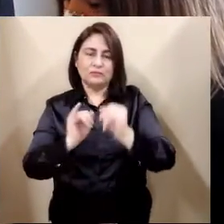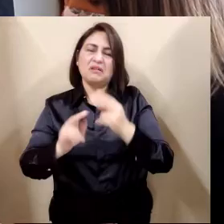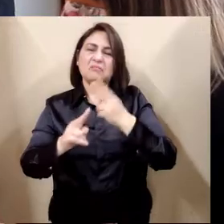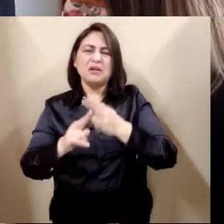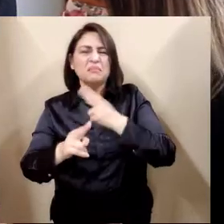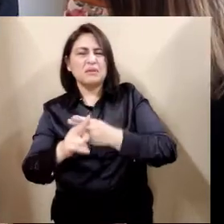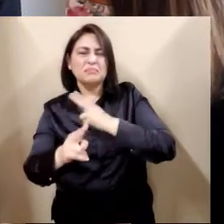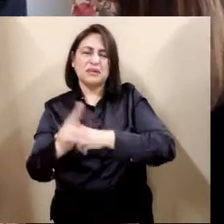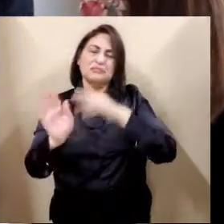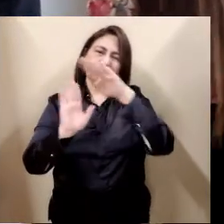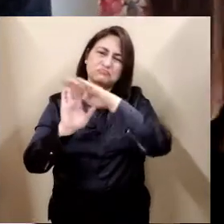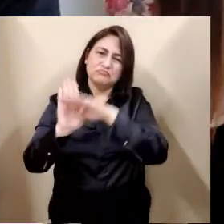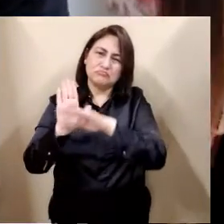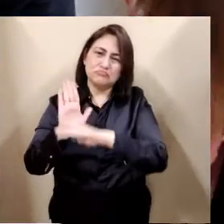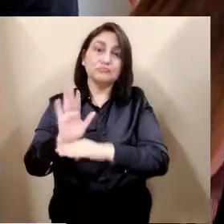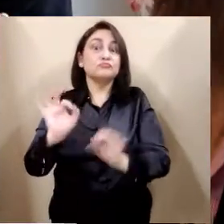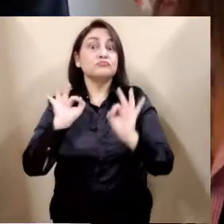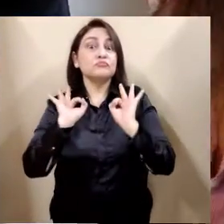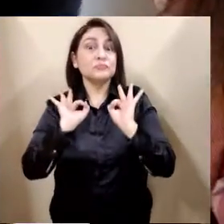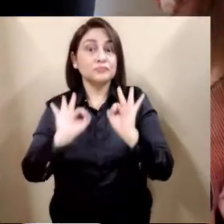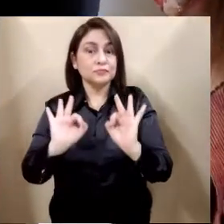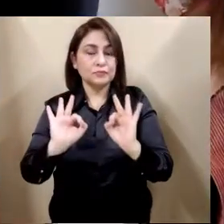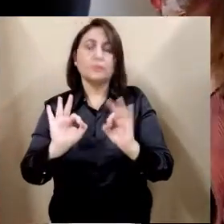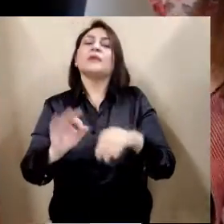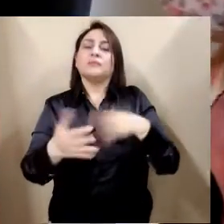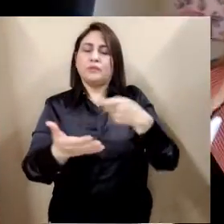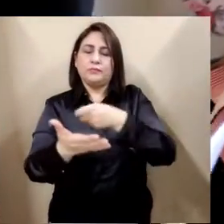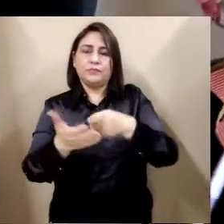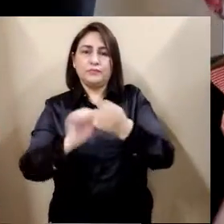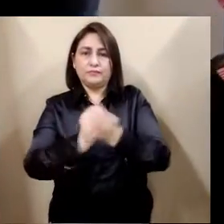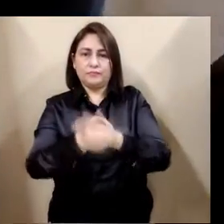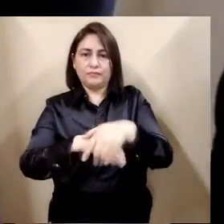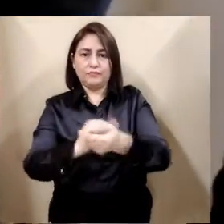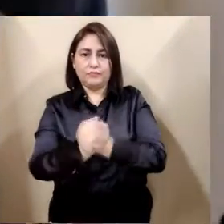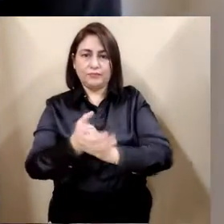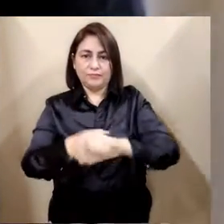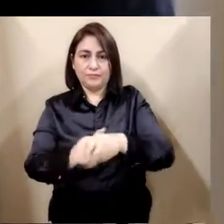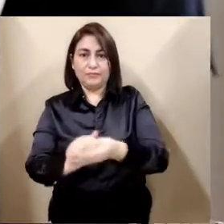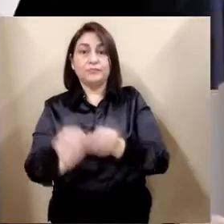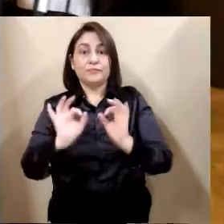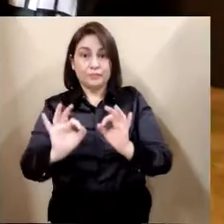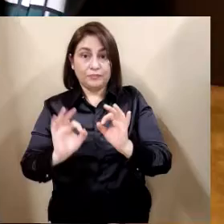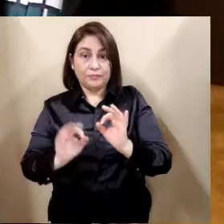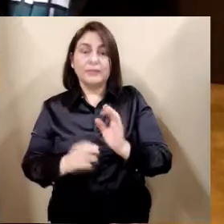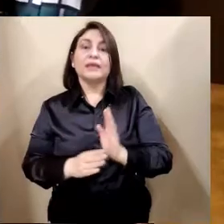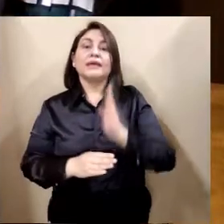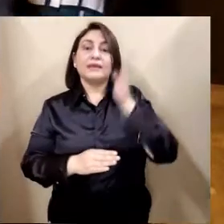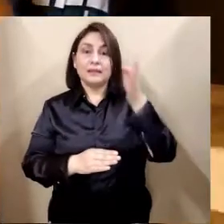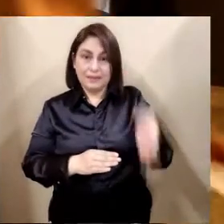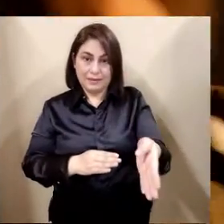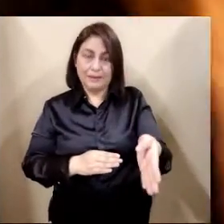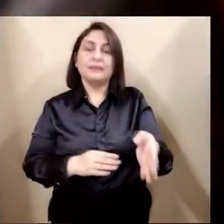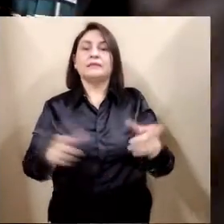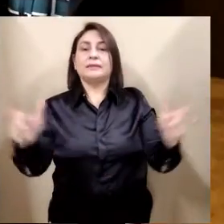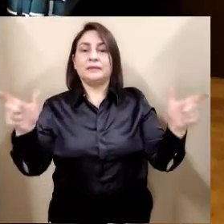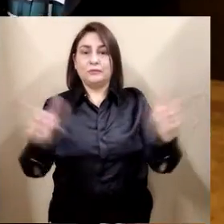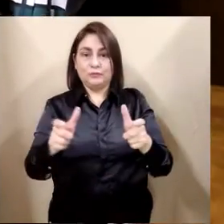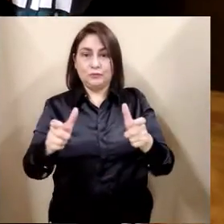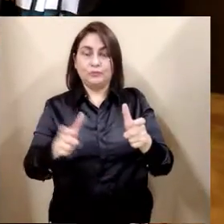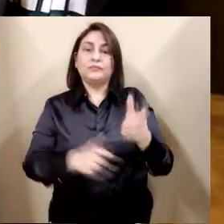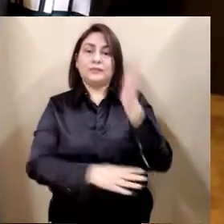proporcionados al momento de la inscripción y desinfectan nuevamente las manos. El ingreso al centro de